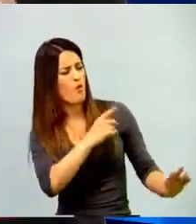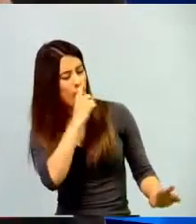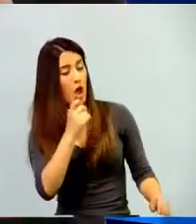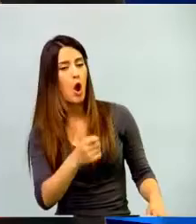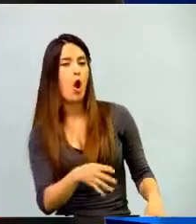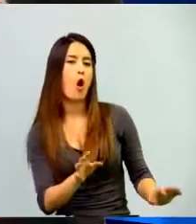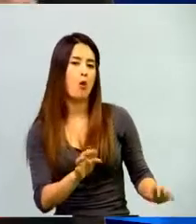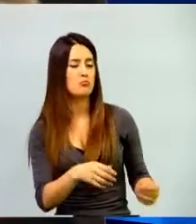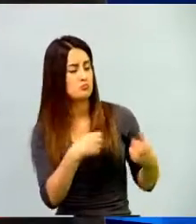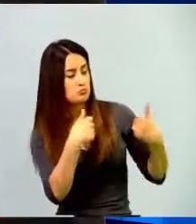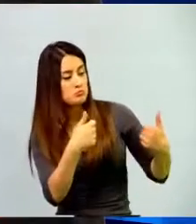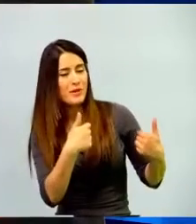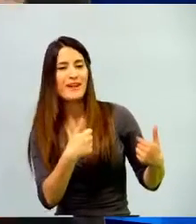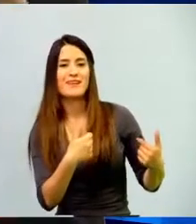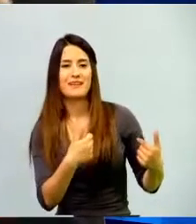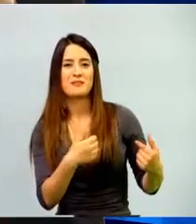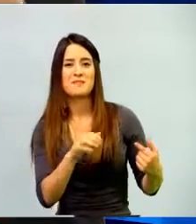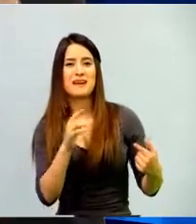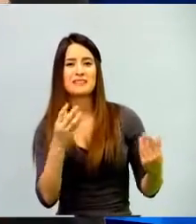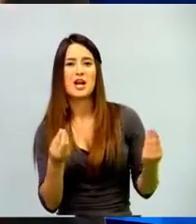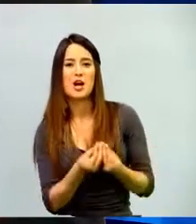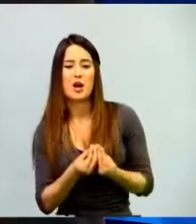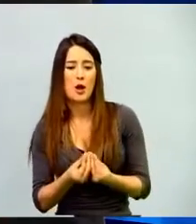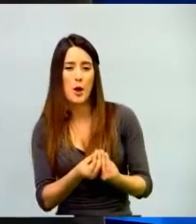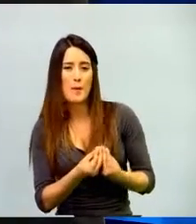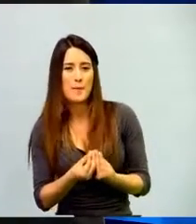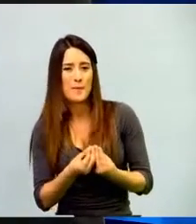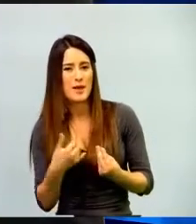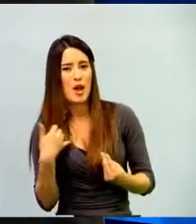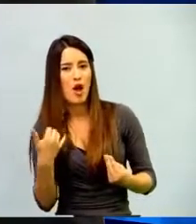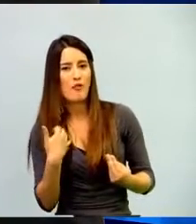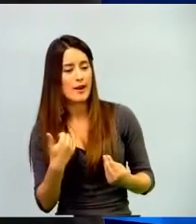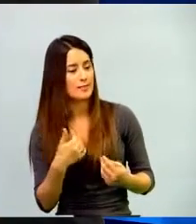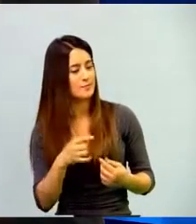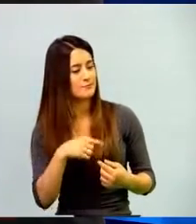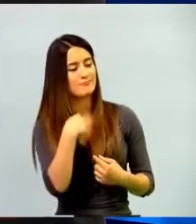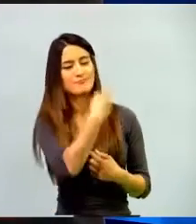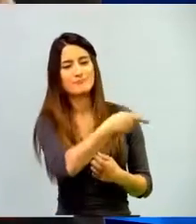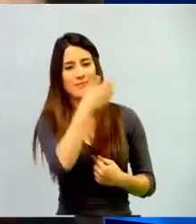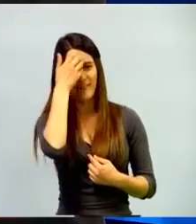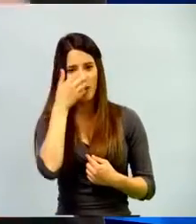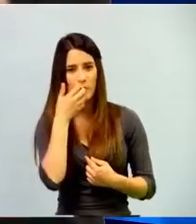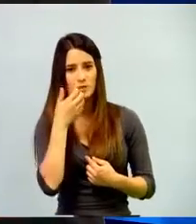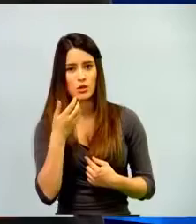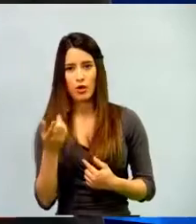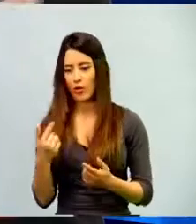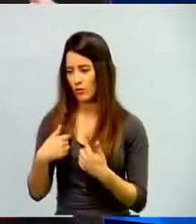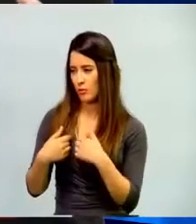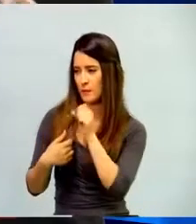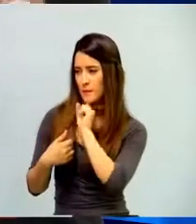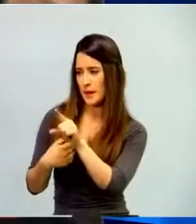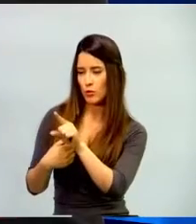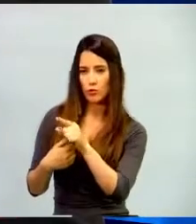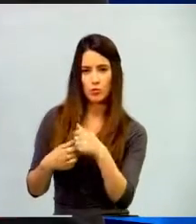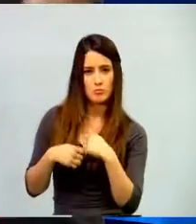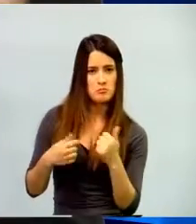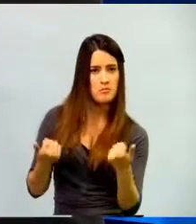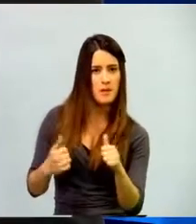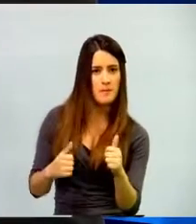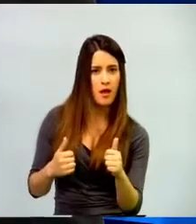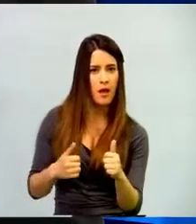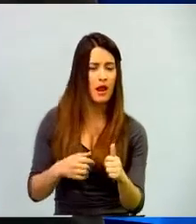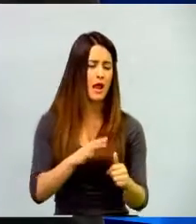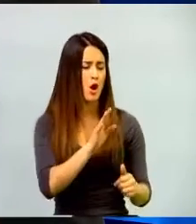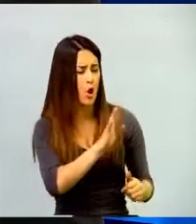tomar un papel importante, pues, dentro de ese juego que ellos están haciendo. Porque empiezan a decirle, mira, esto está mal,